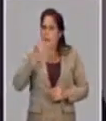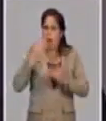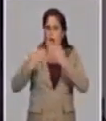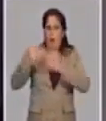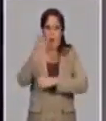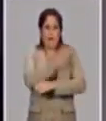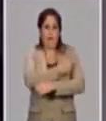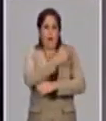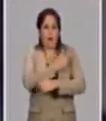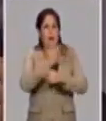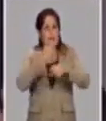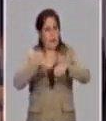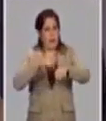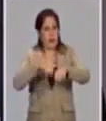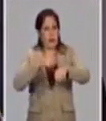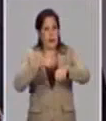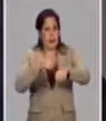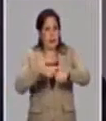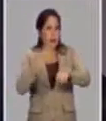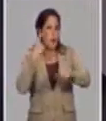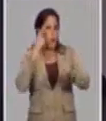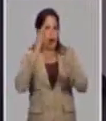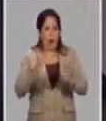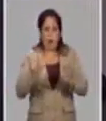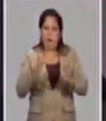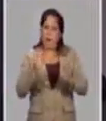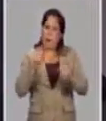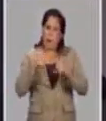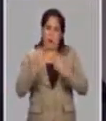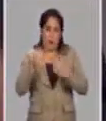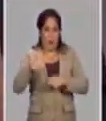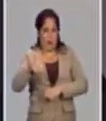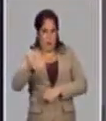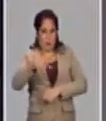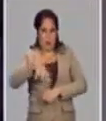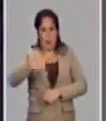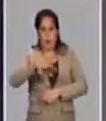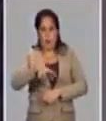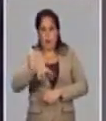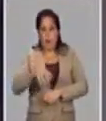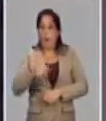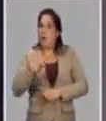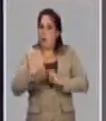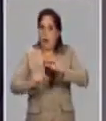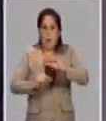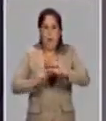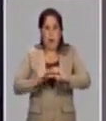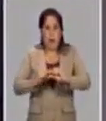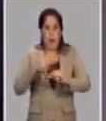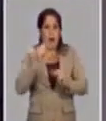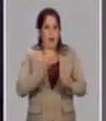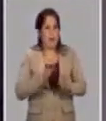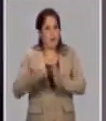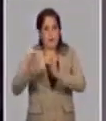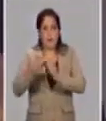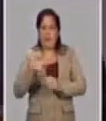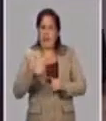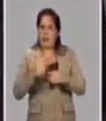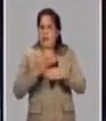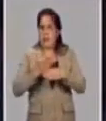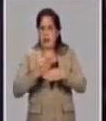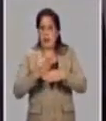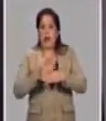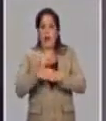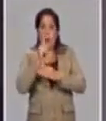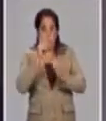hablaba de que las vacunas requieren tiempo. ¿Cómo? No, es que lo que ha pasado es que se han ido sobrelapando las fases de ensayo clínico. ¿Qué